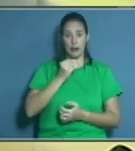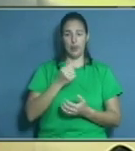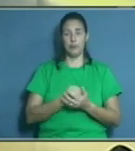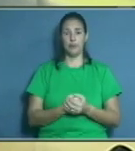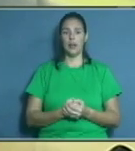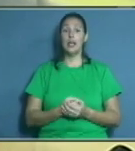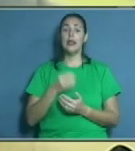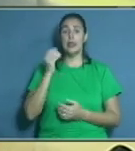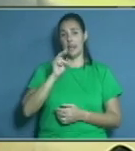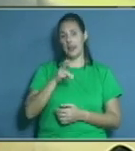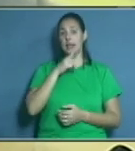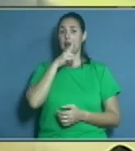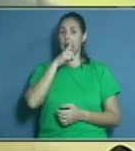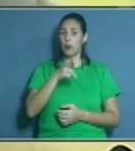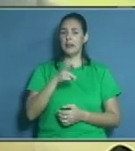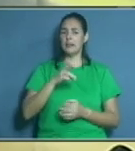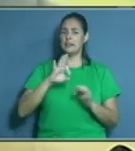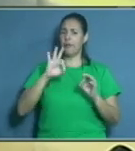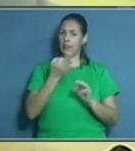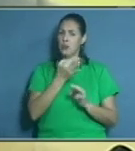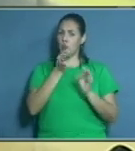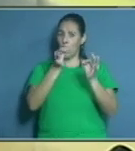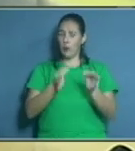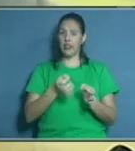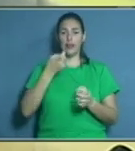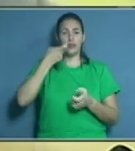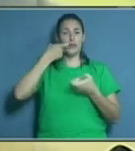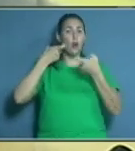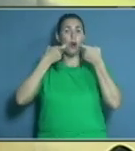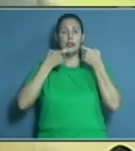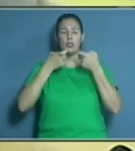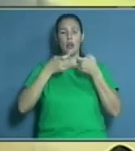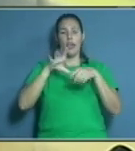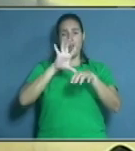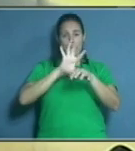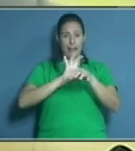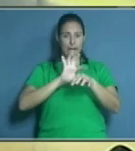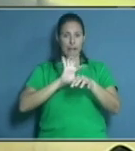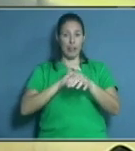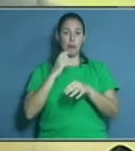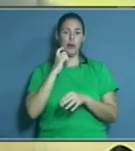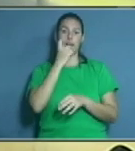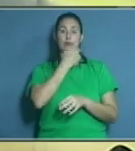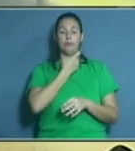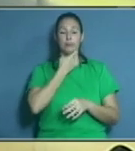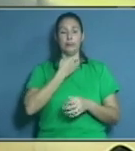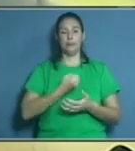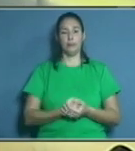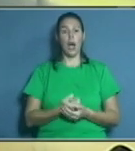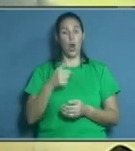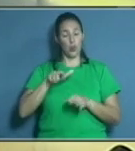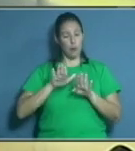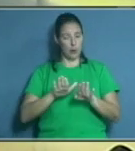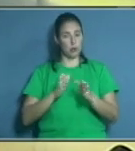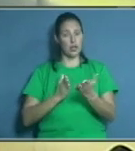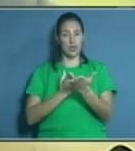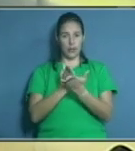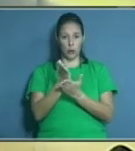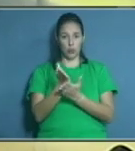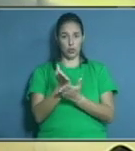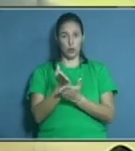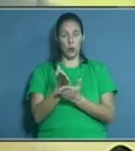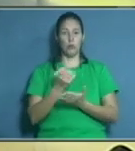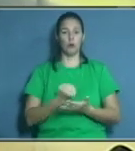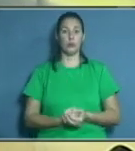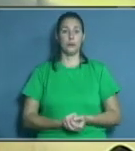ienen las prótesis provocan caries dentales? ¿Qué cree usted? 2445-3447. Una pausa y a la vuelta. Casi casi